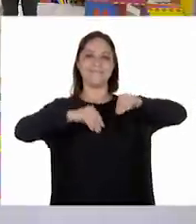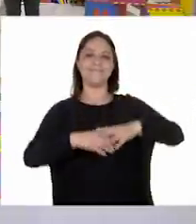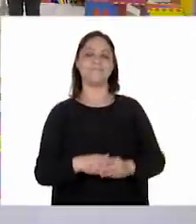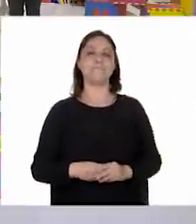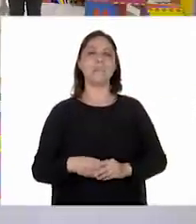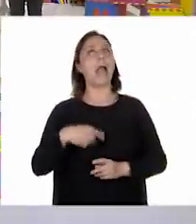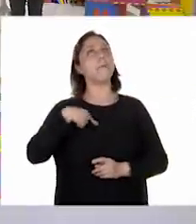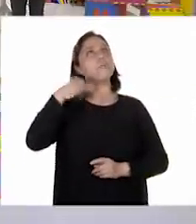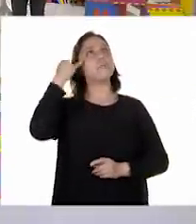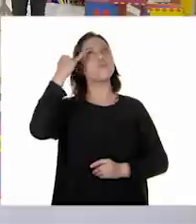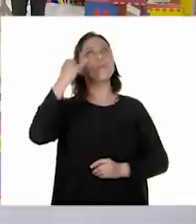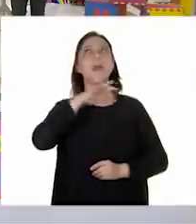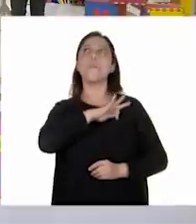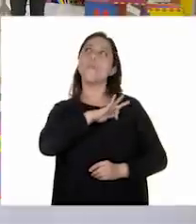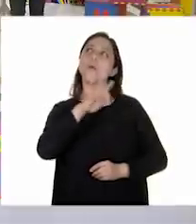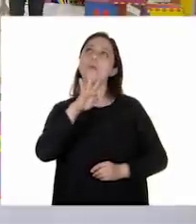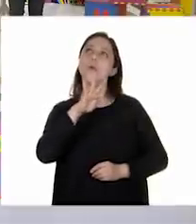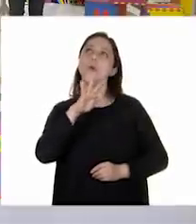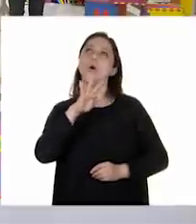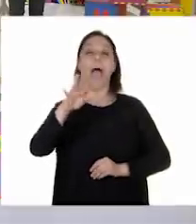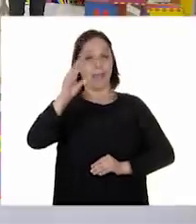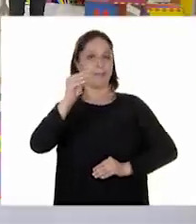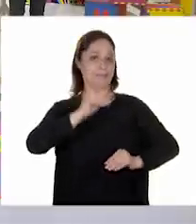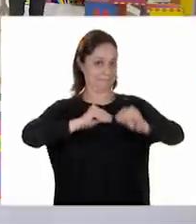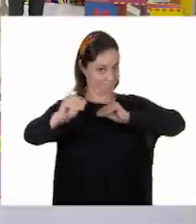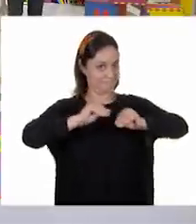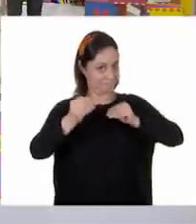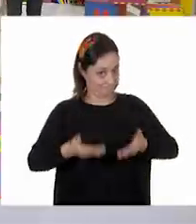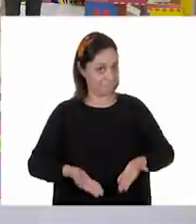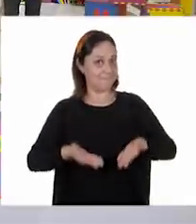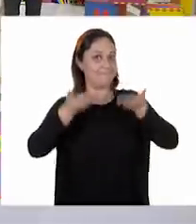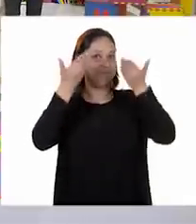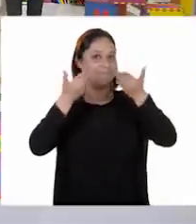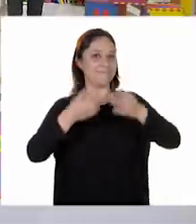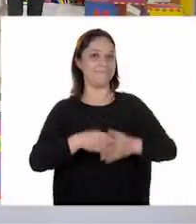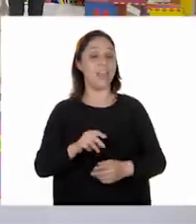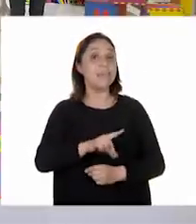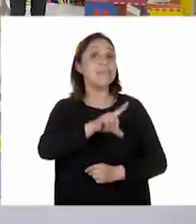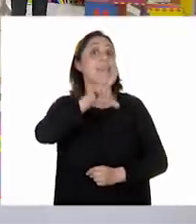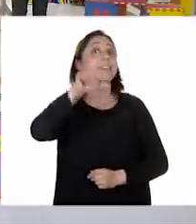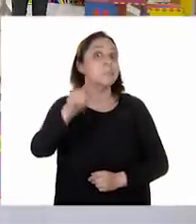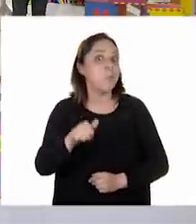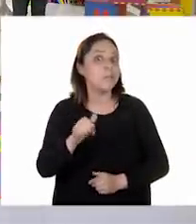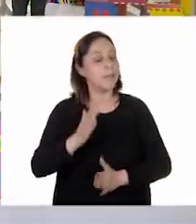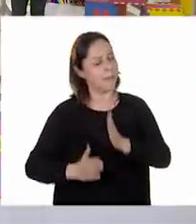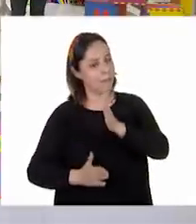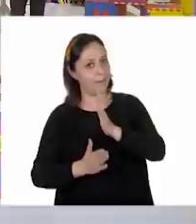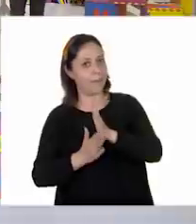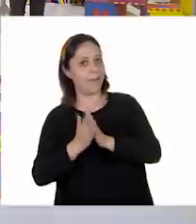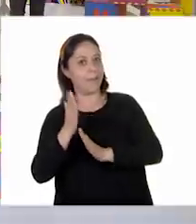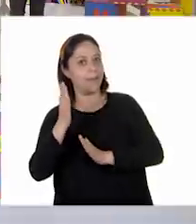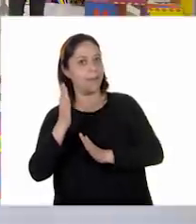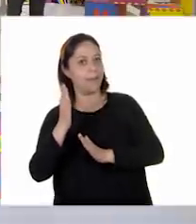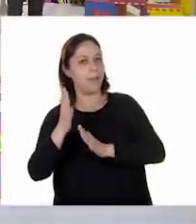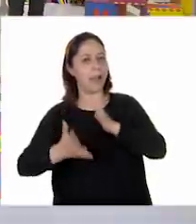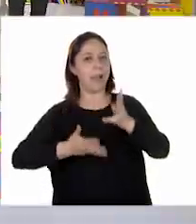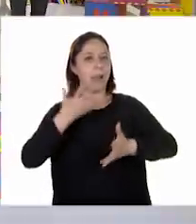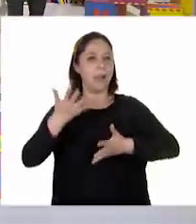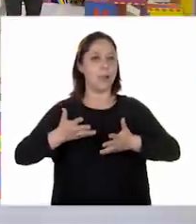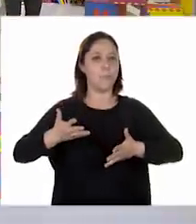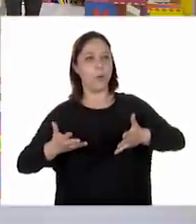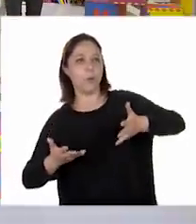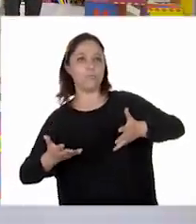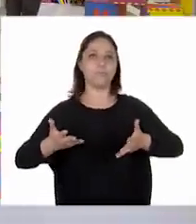Podría ser, pero no. Primero vamos a movernos. Ok. Así que, movámonos. Para después. Nos vamos a mover como... Como tamal.